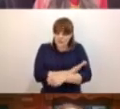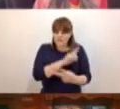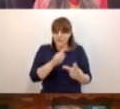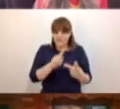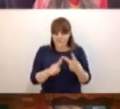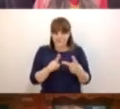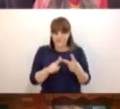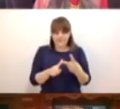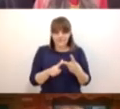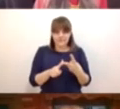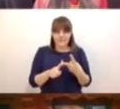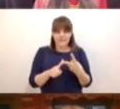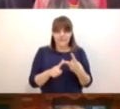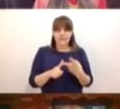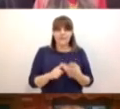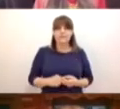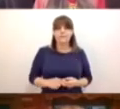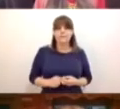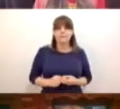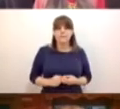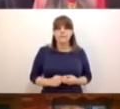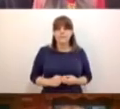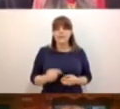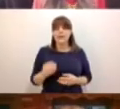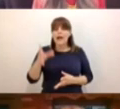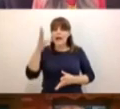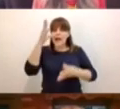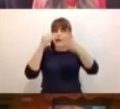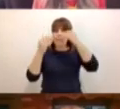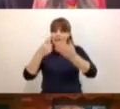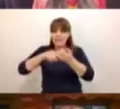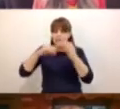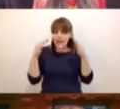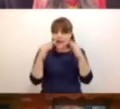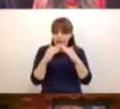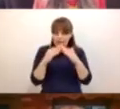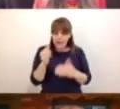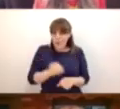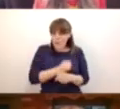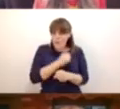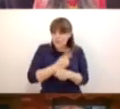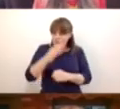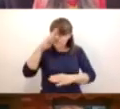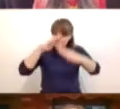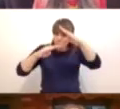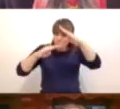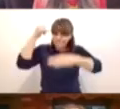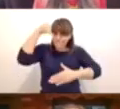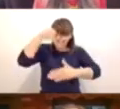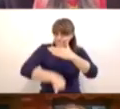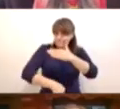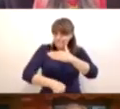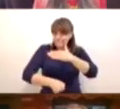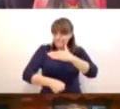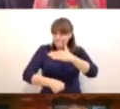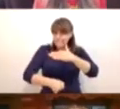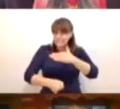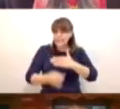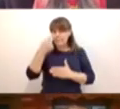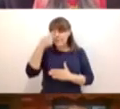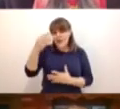dado muchas oportunidades de reflexión, nos ha dado mucho conocimiento. La verdad es que en Aprende en Casa hemos